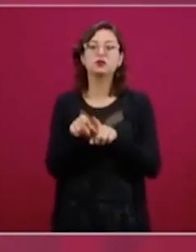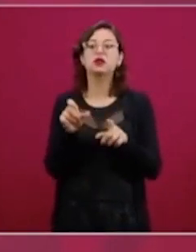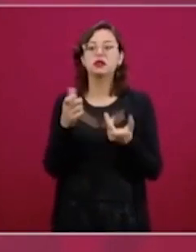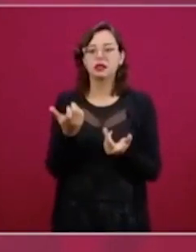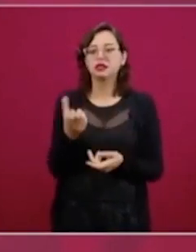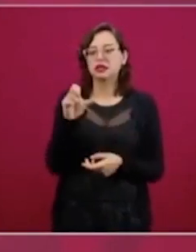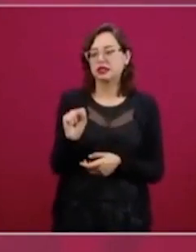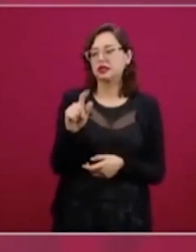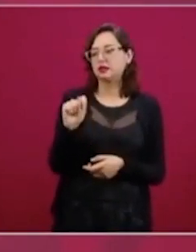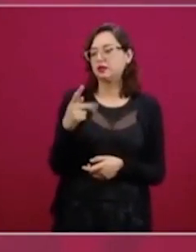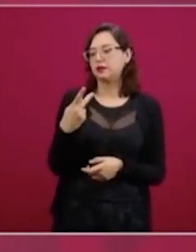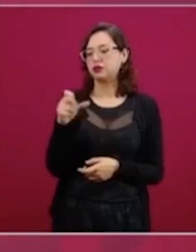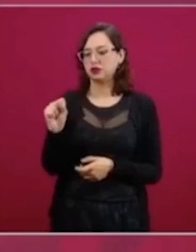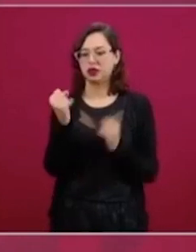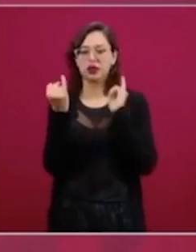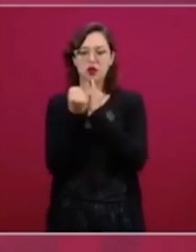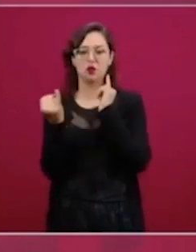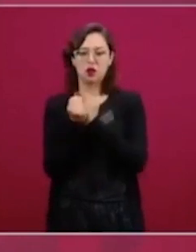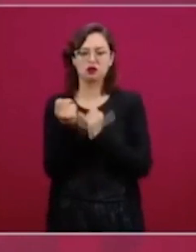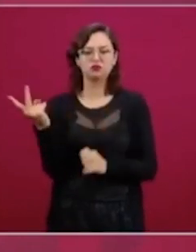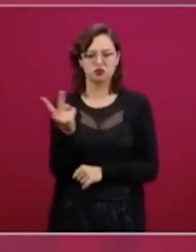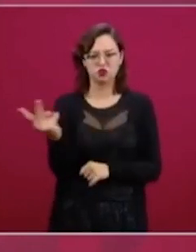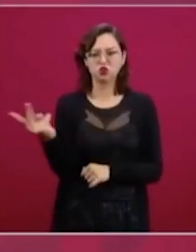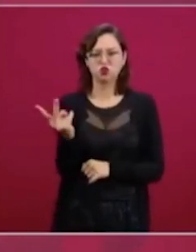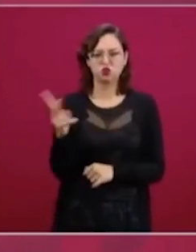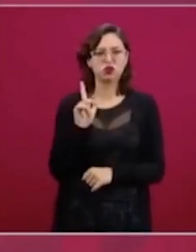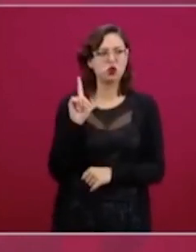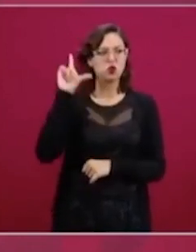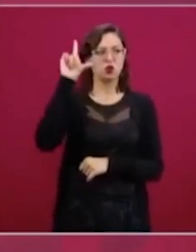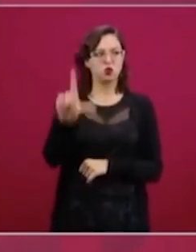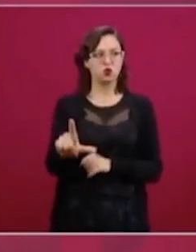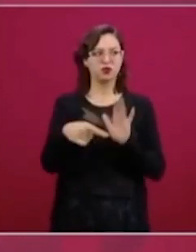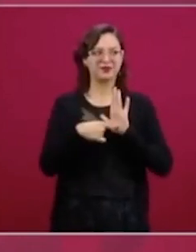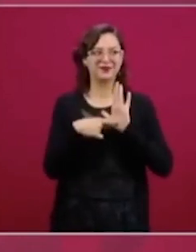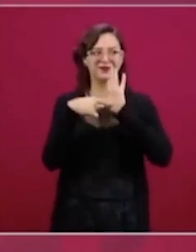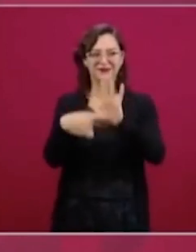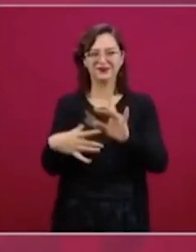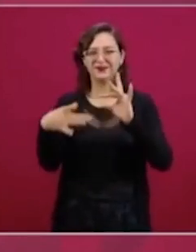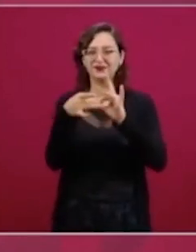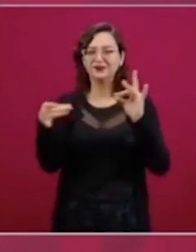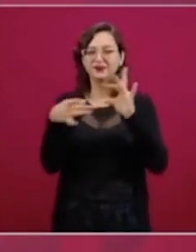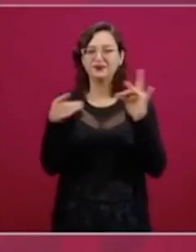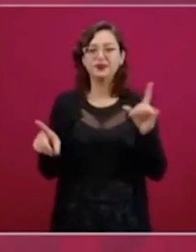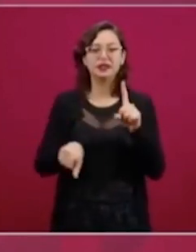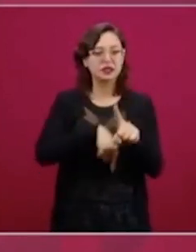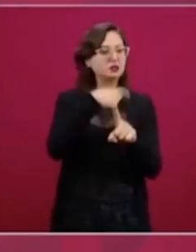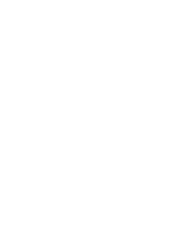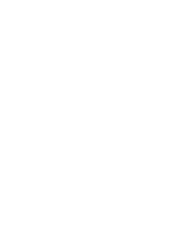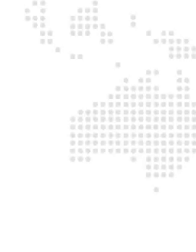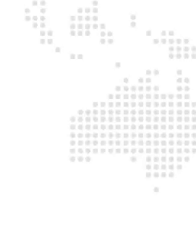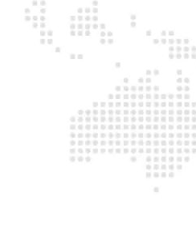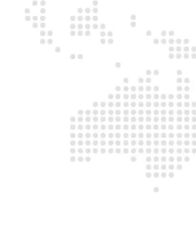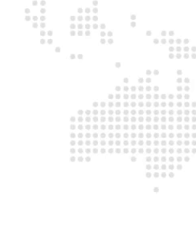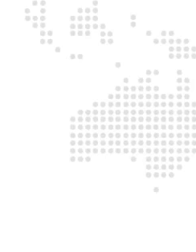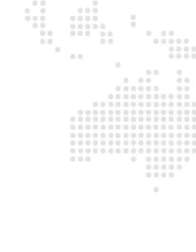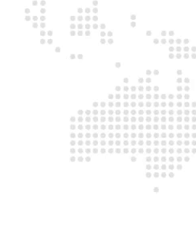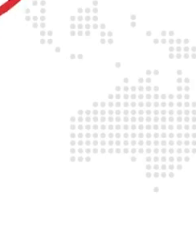la Secretaría del Trabajo. Que vengan el lunes y que nos pongan aquí quienes no están cumpliendo.